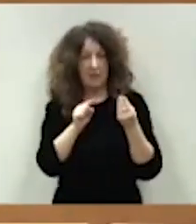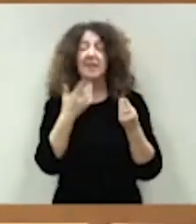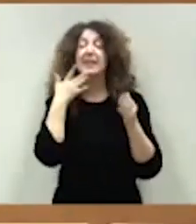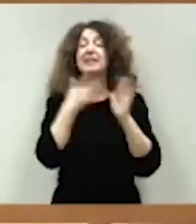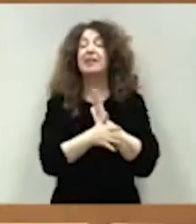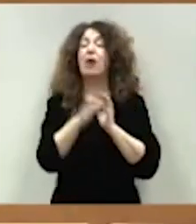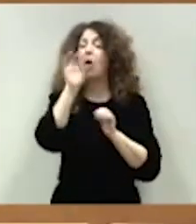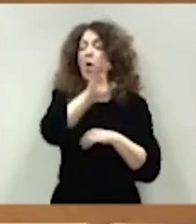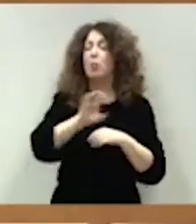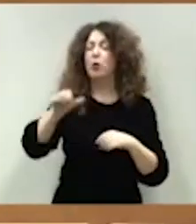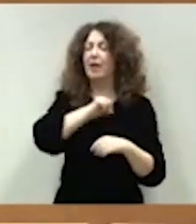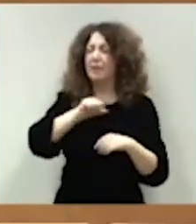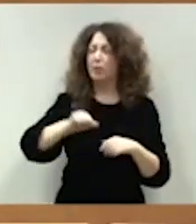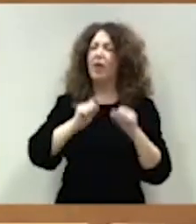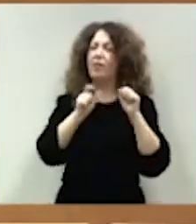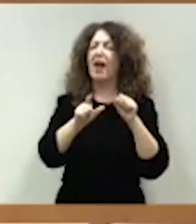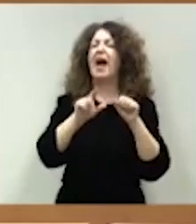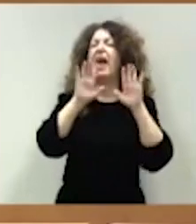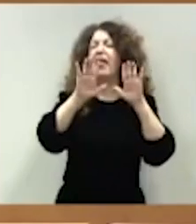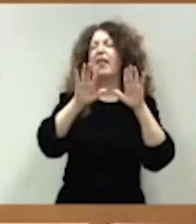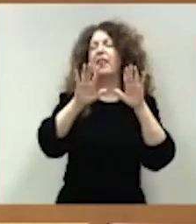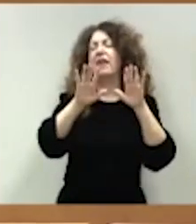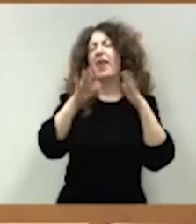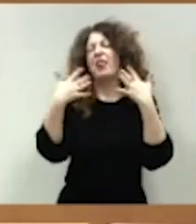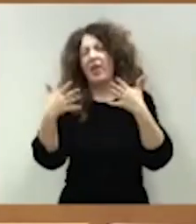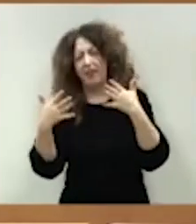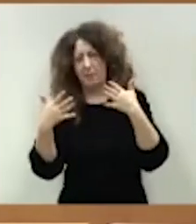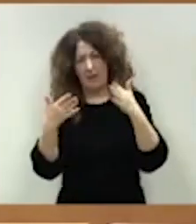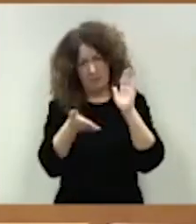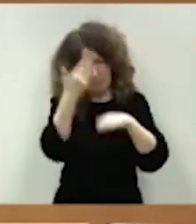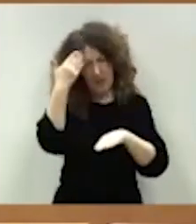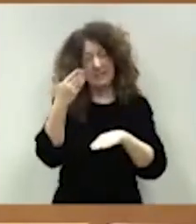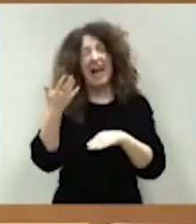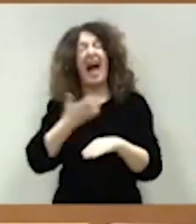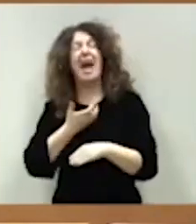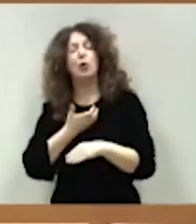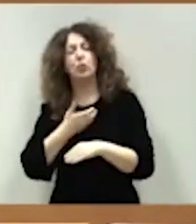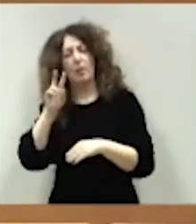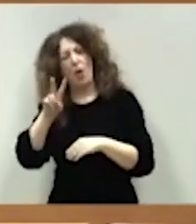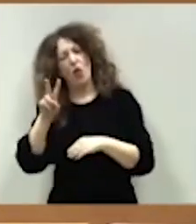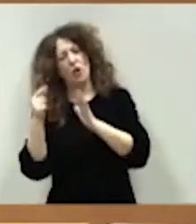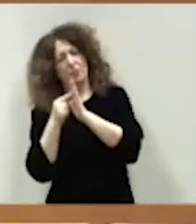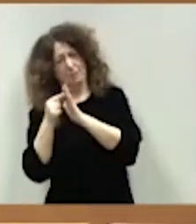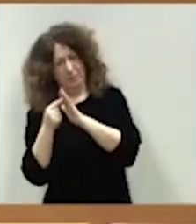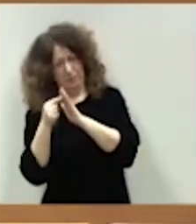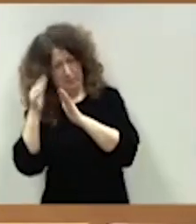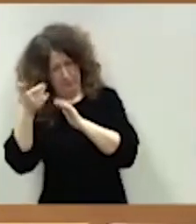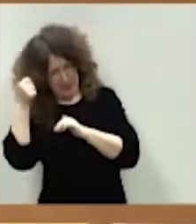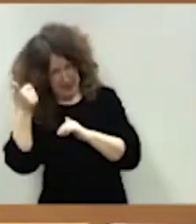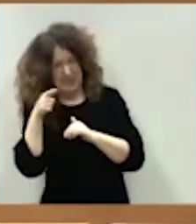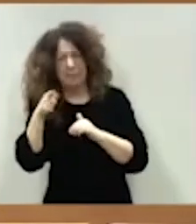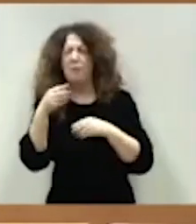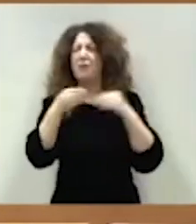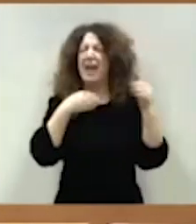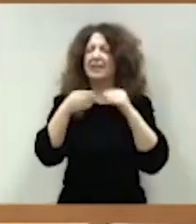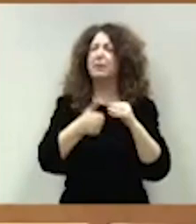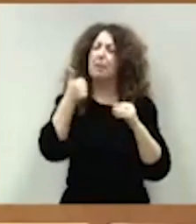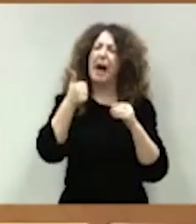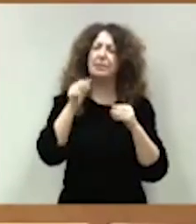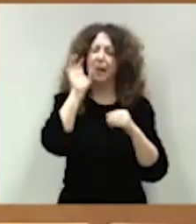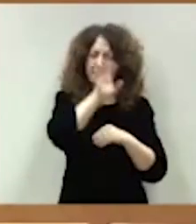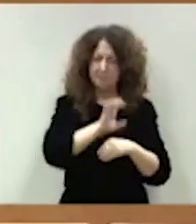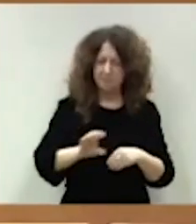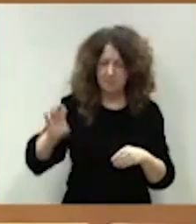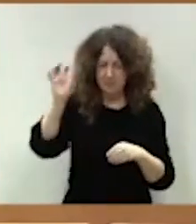autónomas y dos para los ayuntamientos. Este mayor margen para Administraciones territoriales se une al